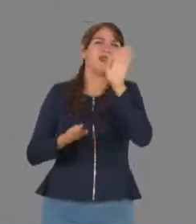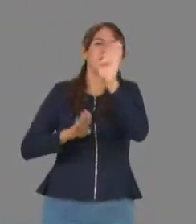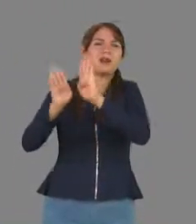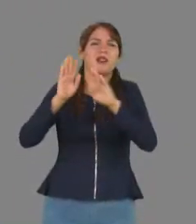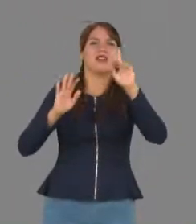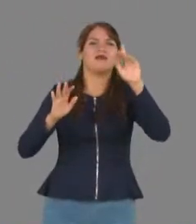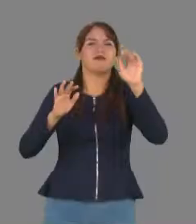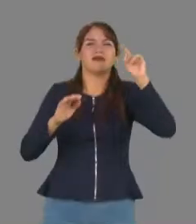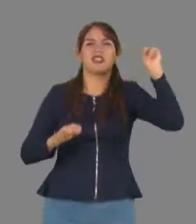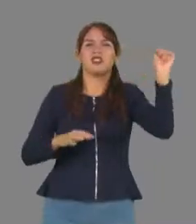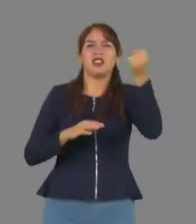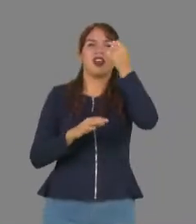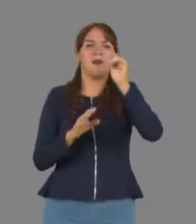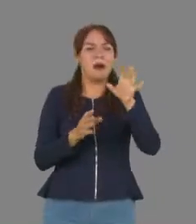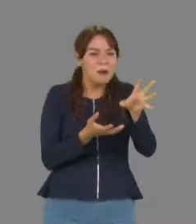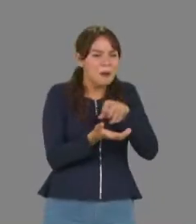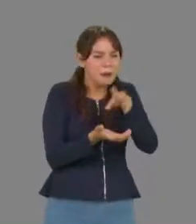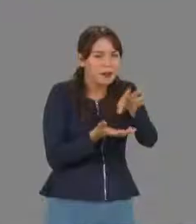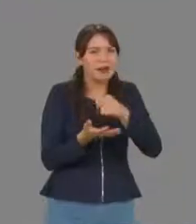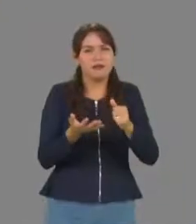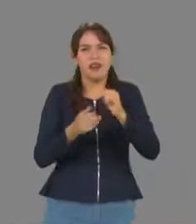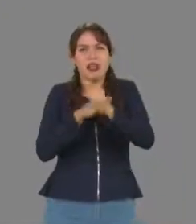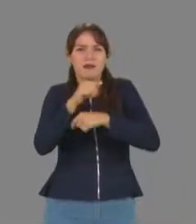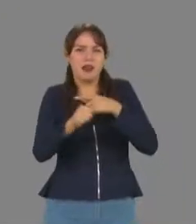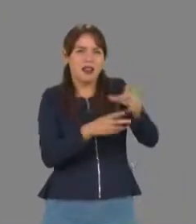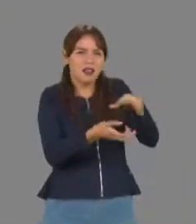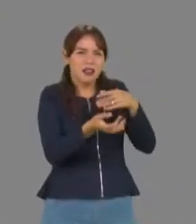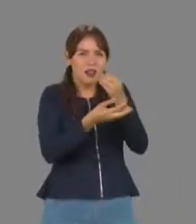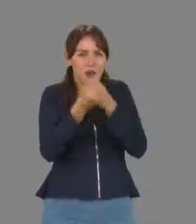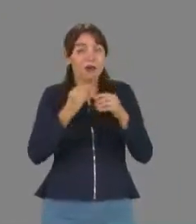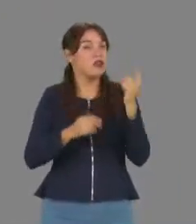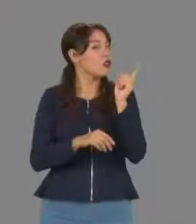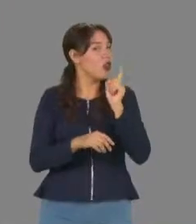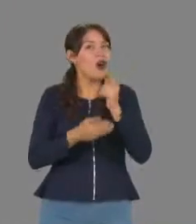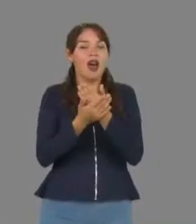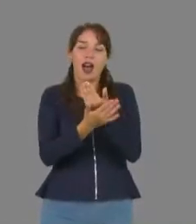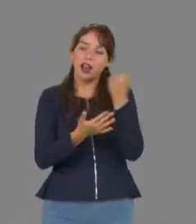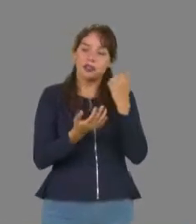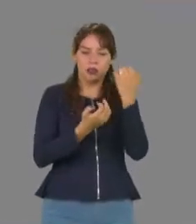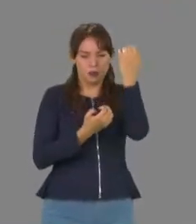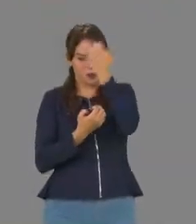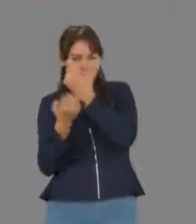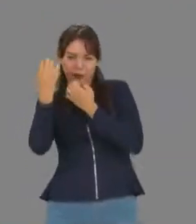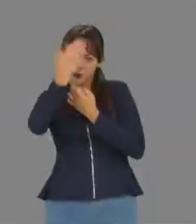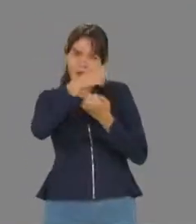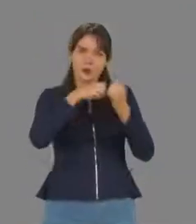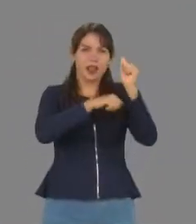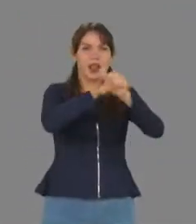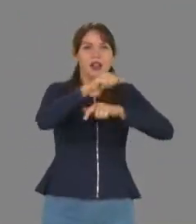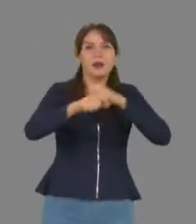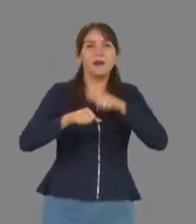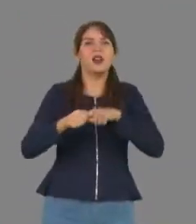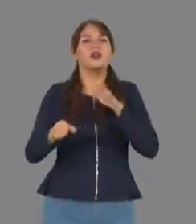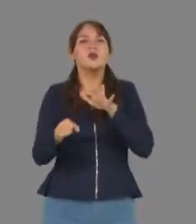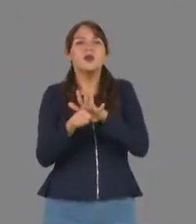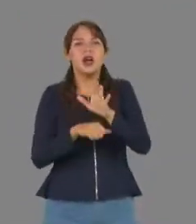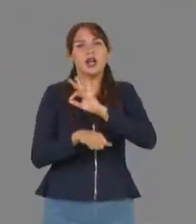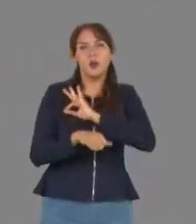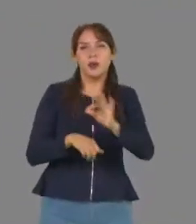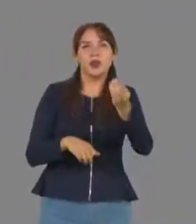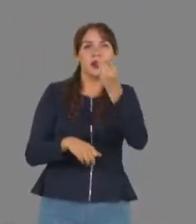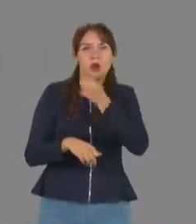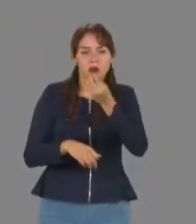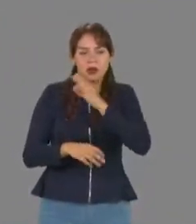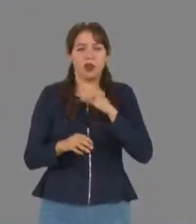colectar insectos y consumirlos, sino que involucra evaluar qué insectos, cómo procesarlos, en qué